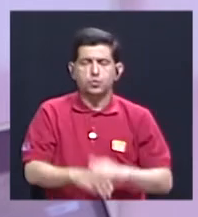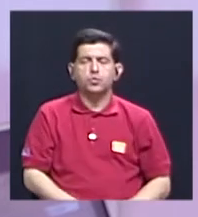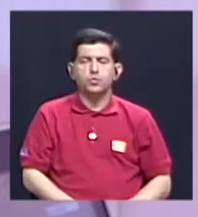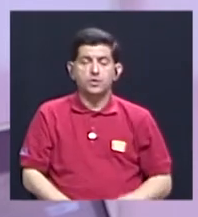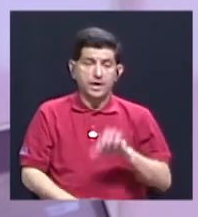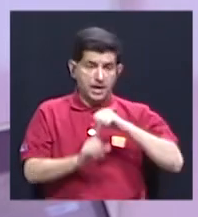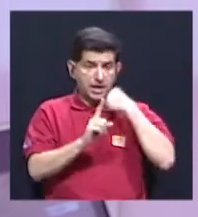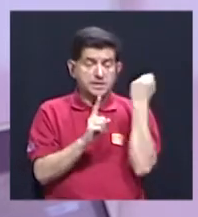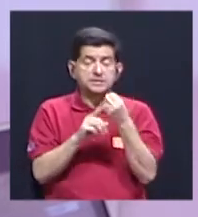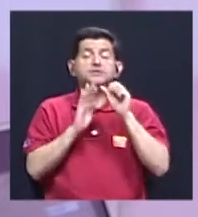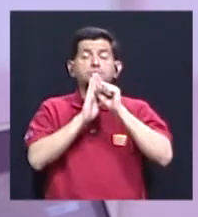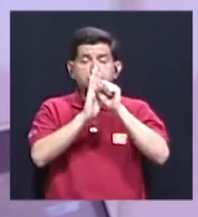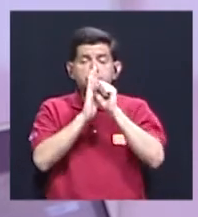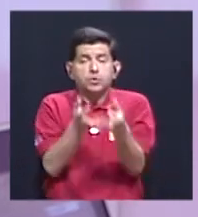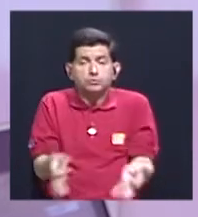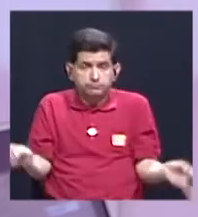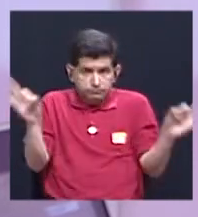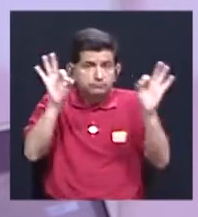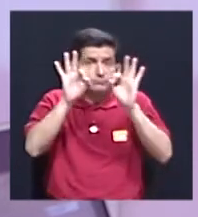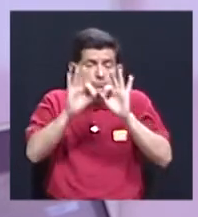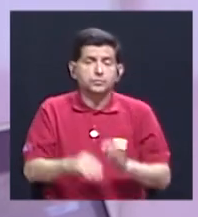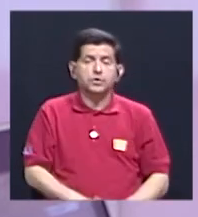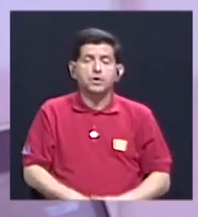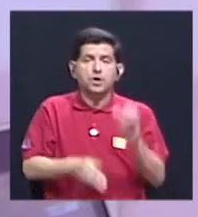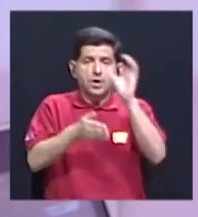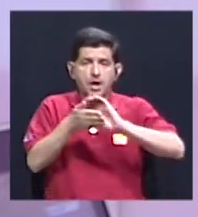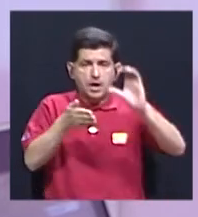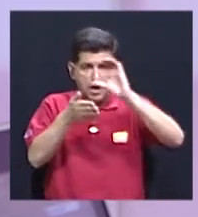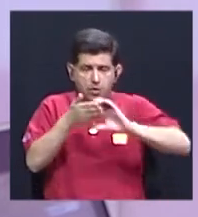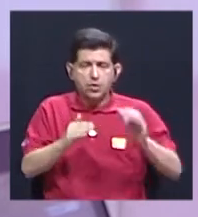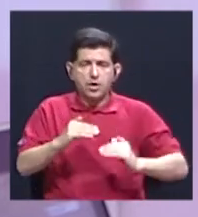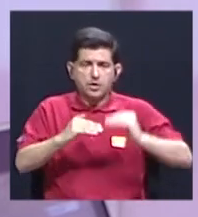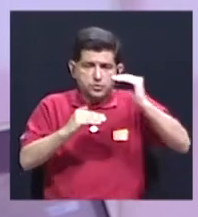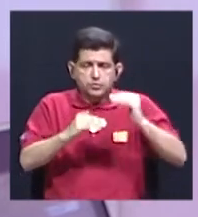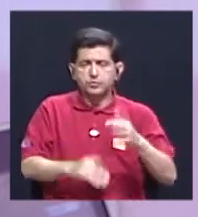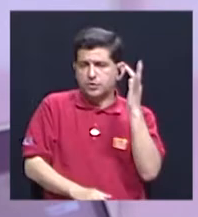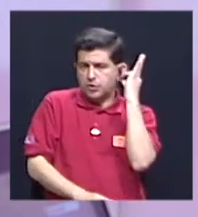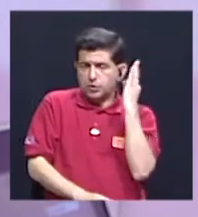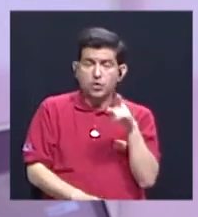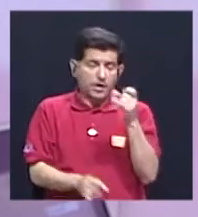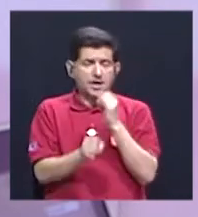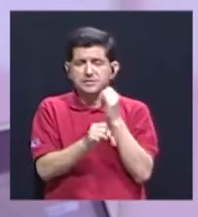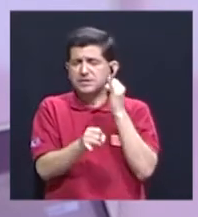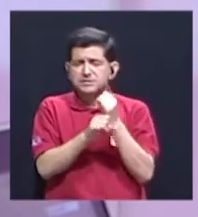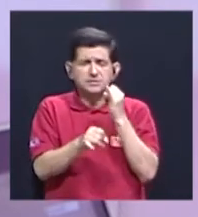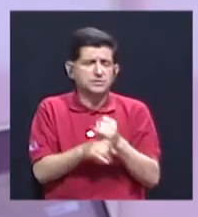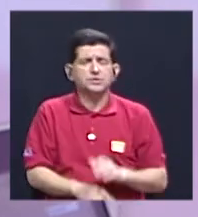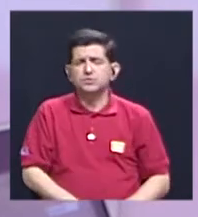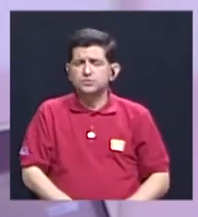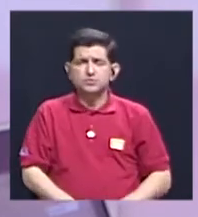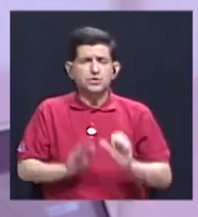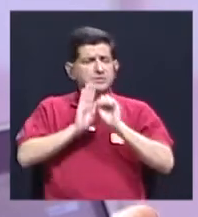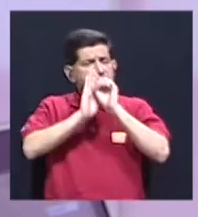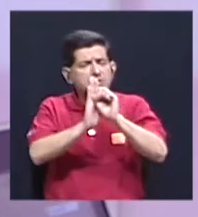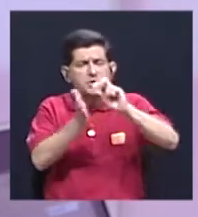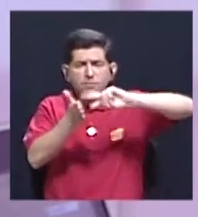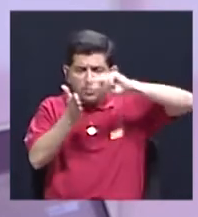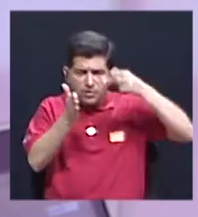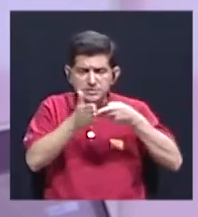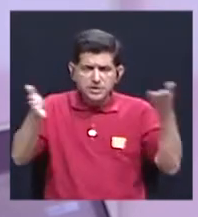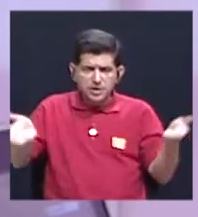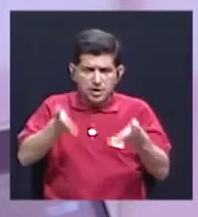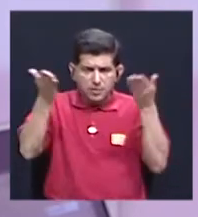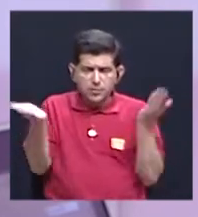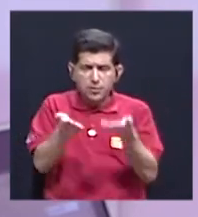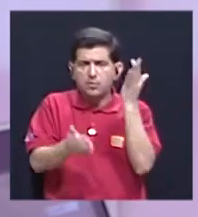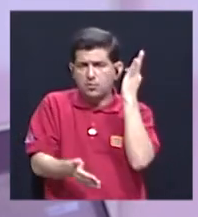un marco muy simbólico, que es el Colegio Superior de Señoritas, esa institución emblema en lo que ha sido la promoción de